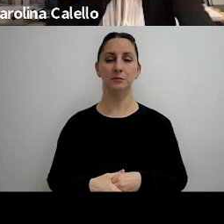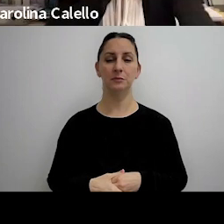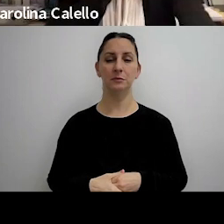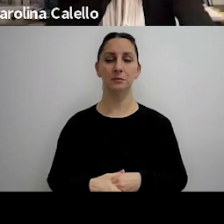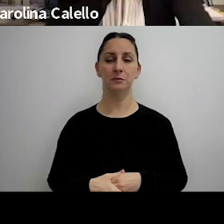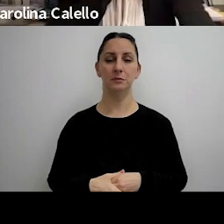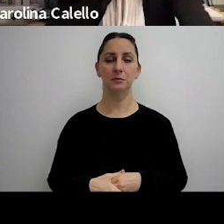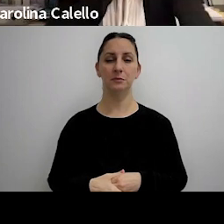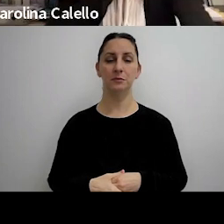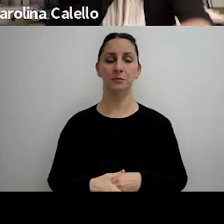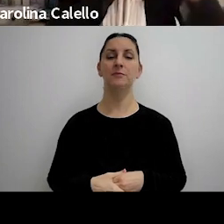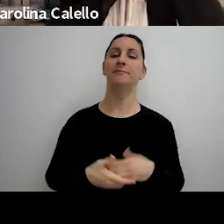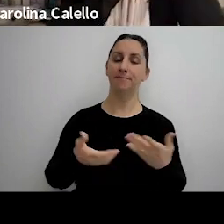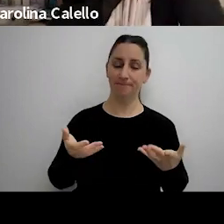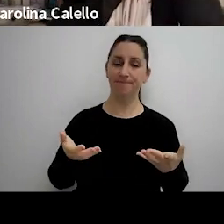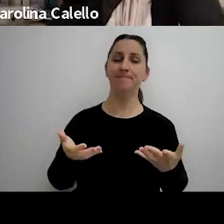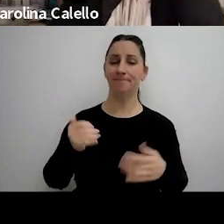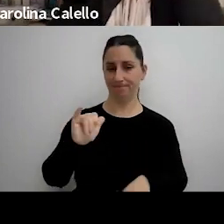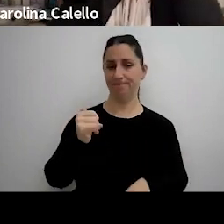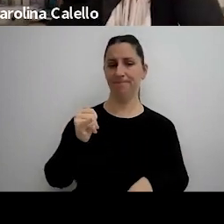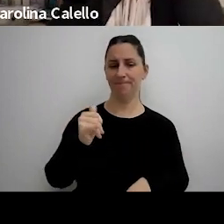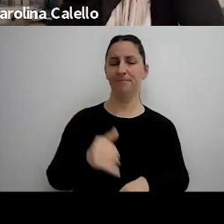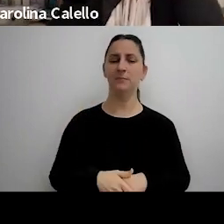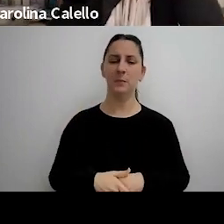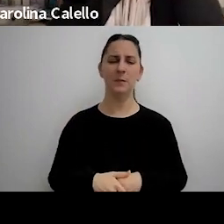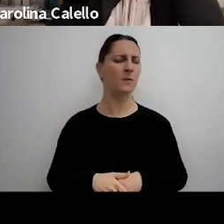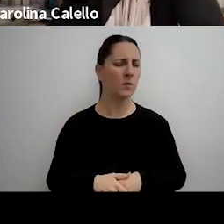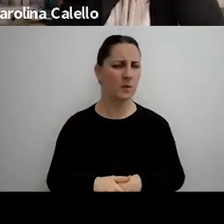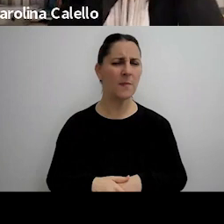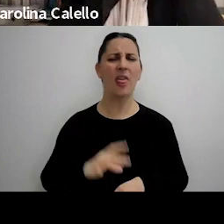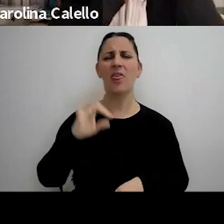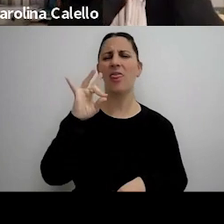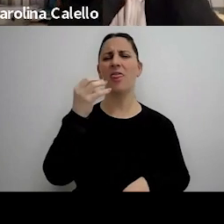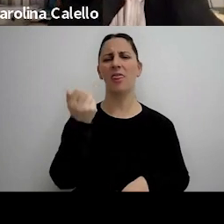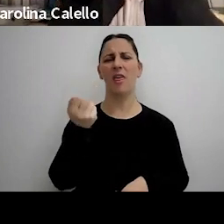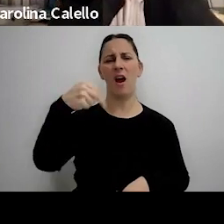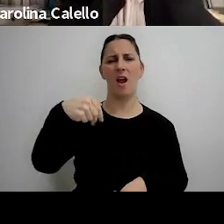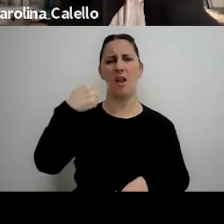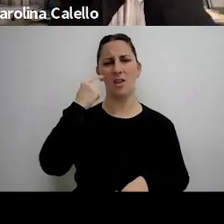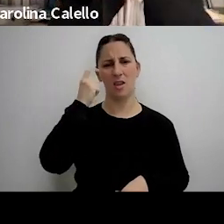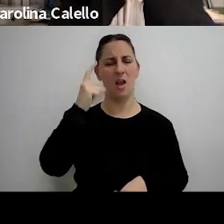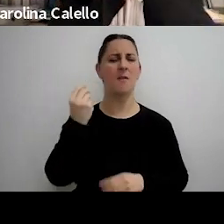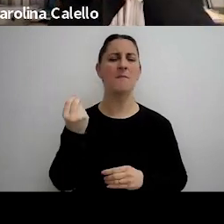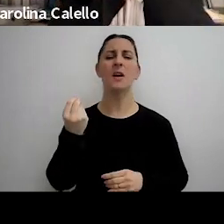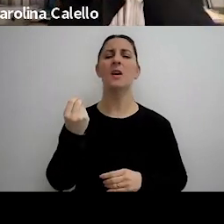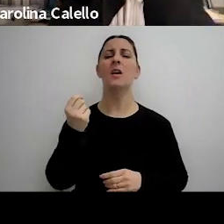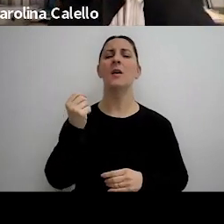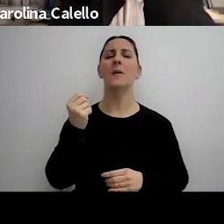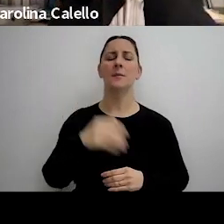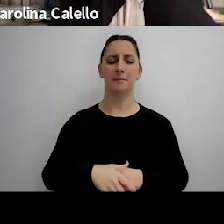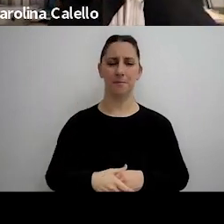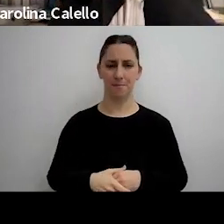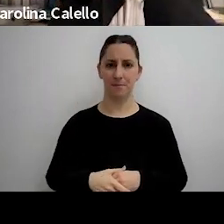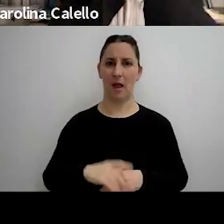claro la ley como a ver Daniel se advierte en el caso de existir la causa penal se